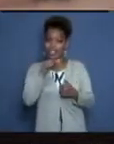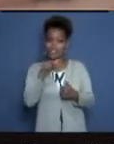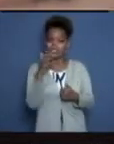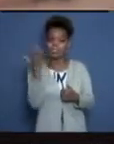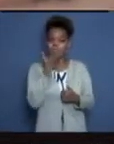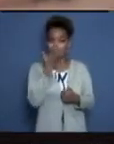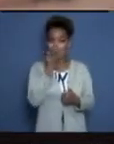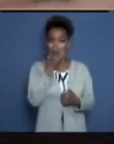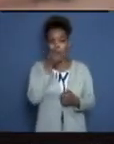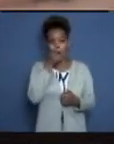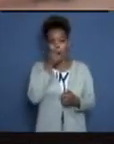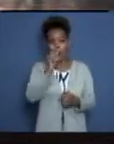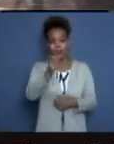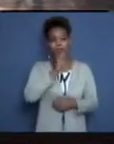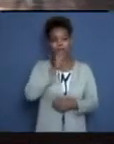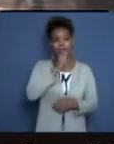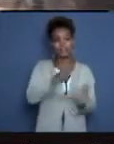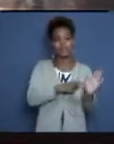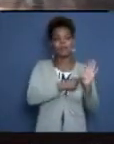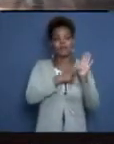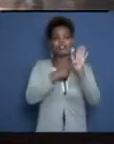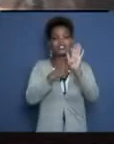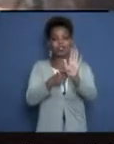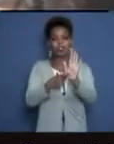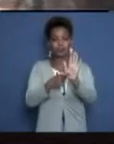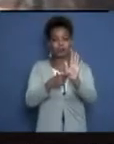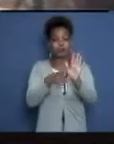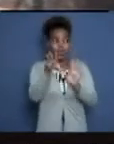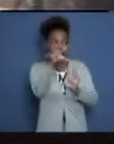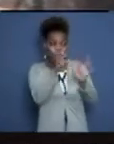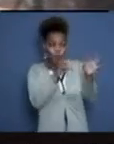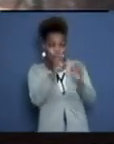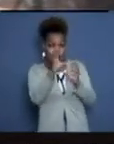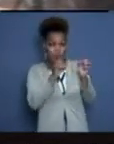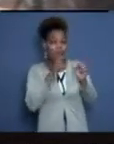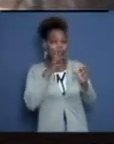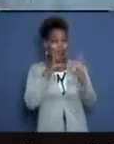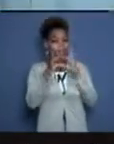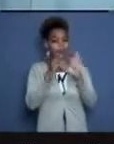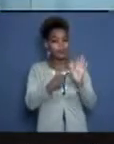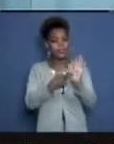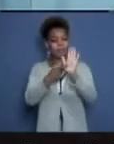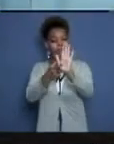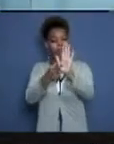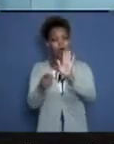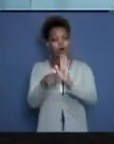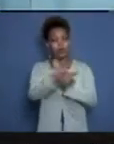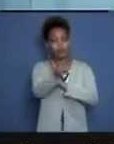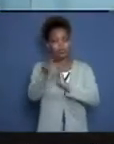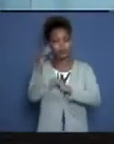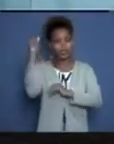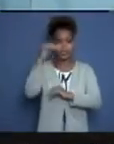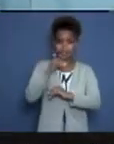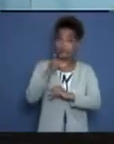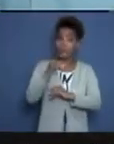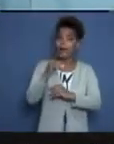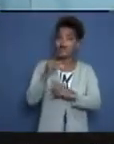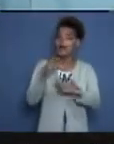fotorreportero de la agencia cubana de noticias. Las buscamos en su perfil. Y es parte, reitero, de todo el engranaje que se está